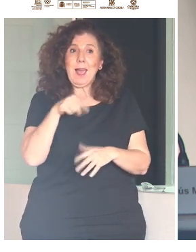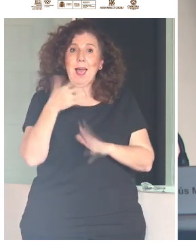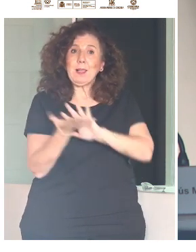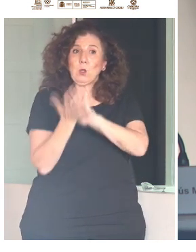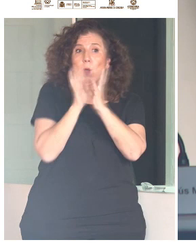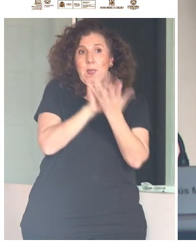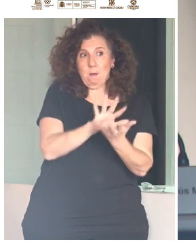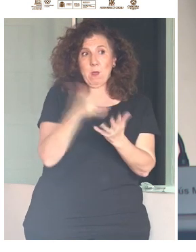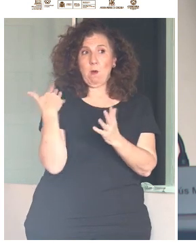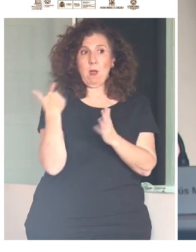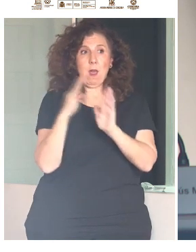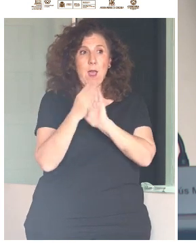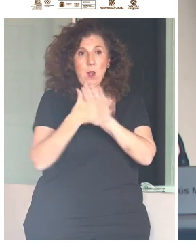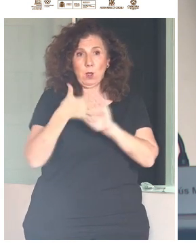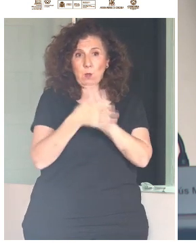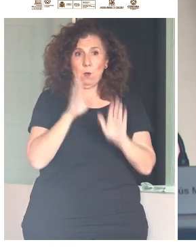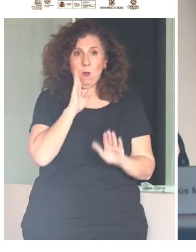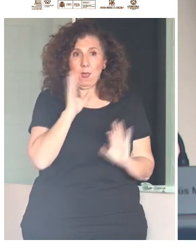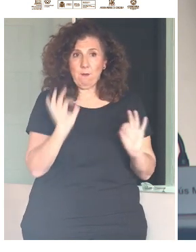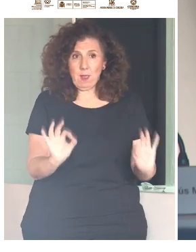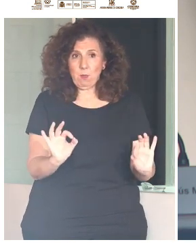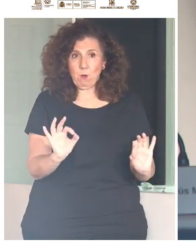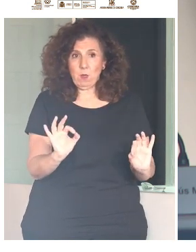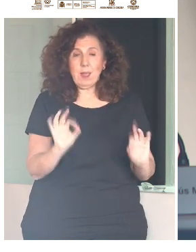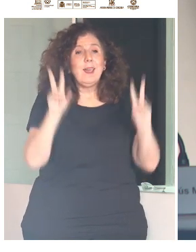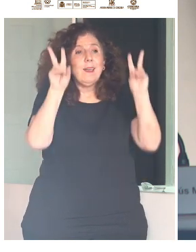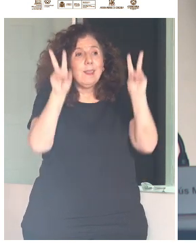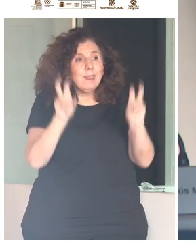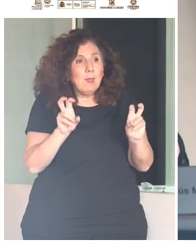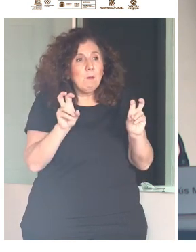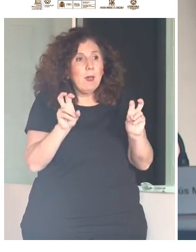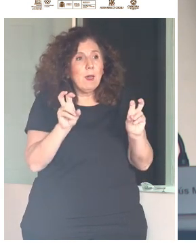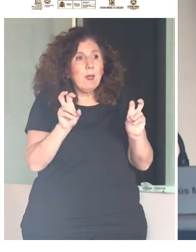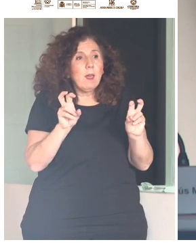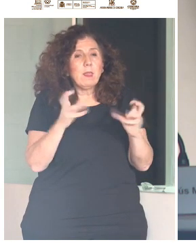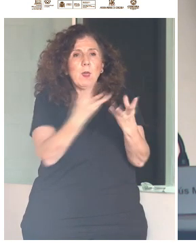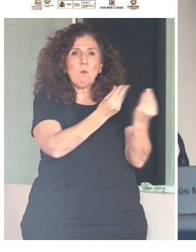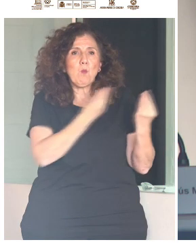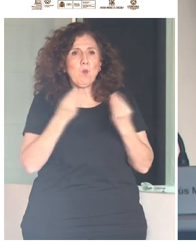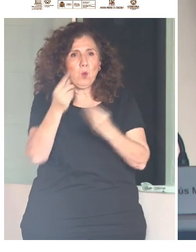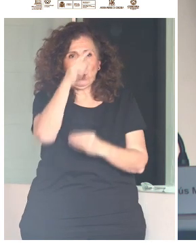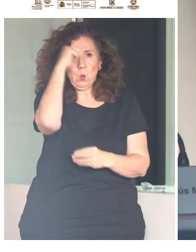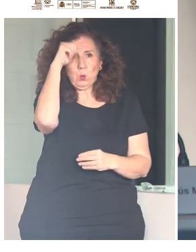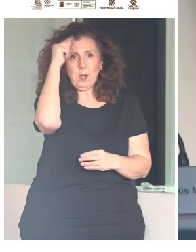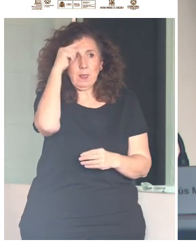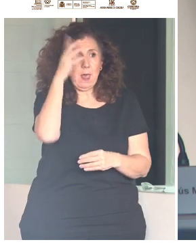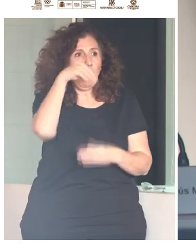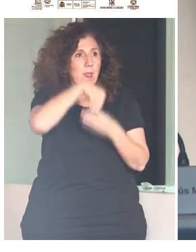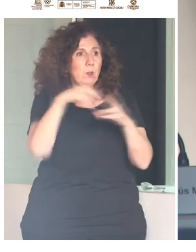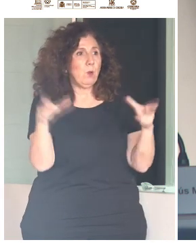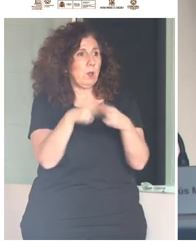refiriendo, fundamentalmente lo que tenga que ver con todo el tema de multiculturalismo en una sociedad